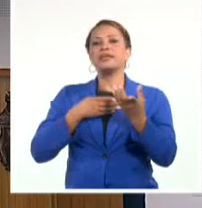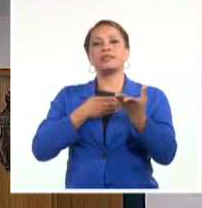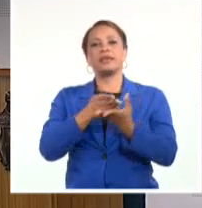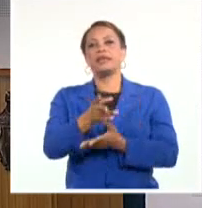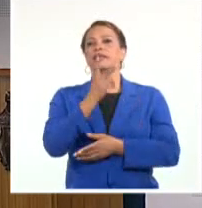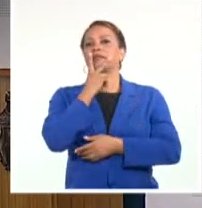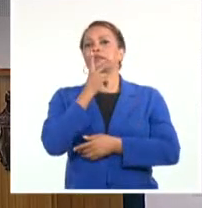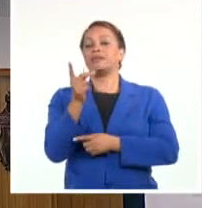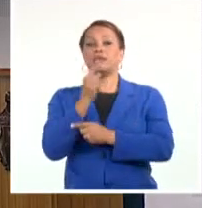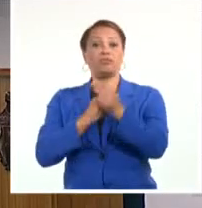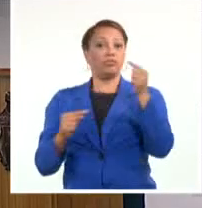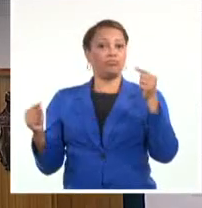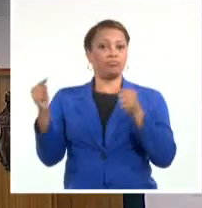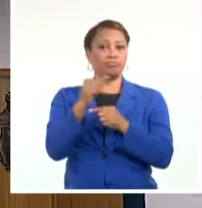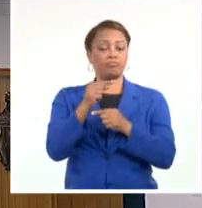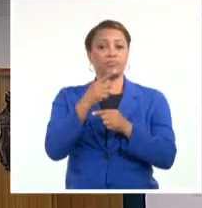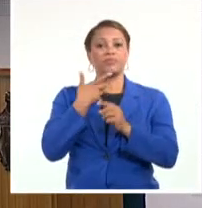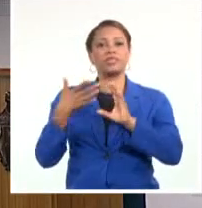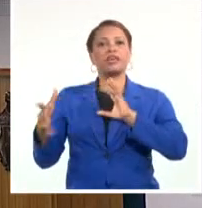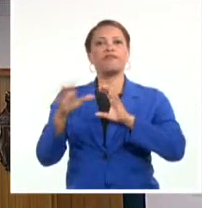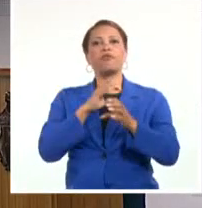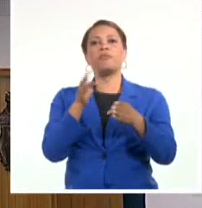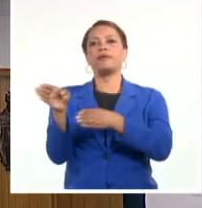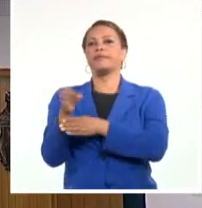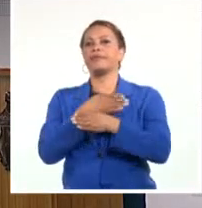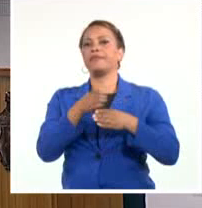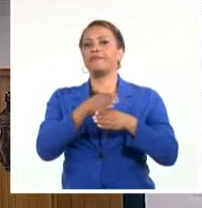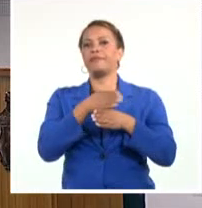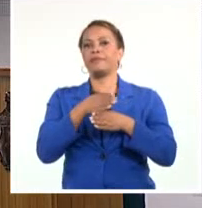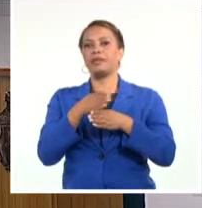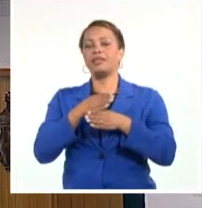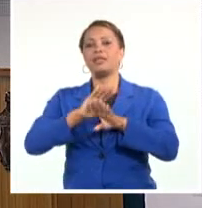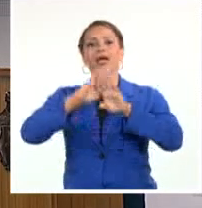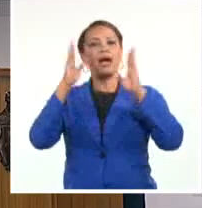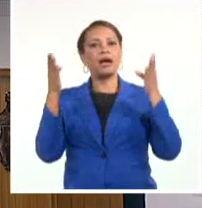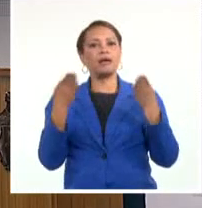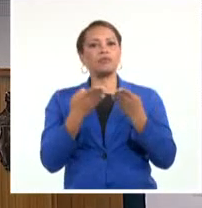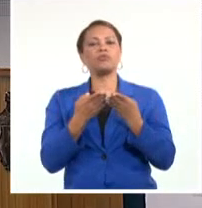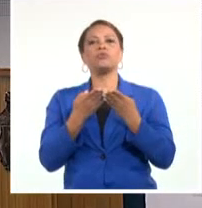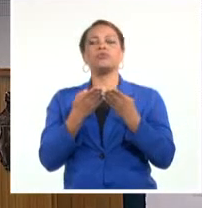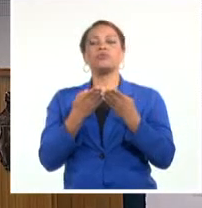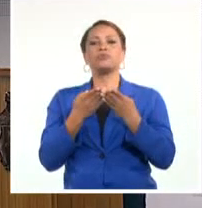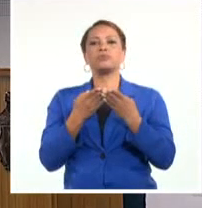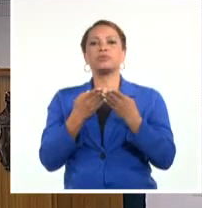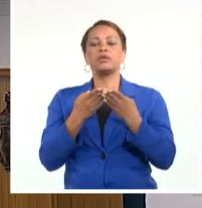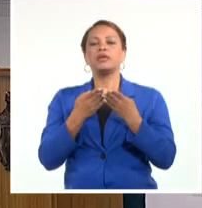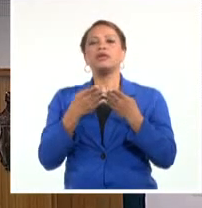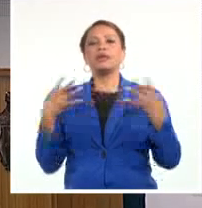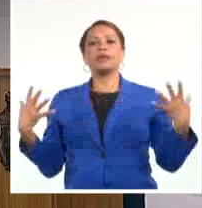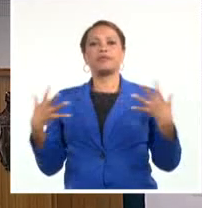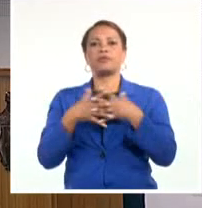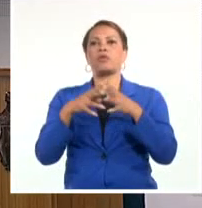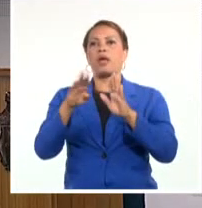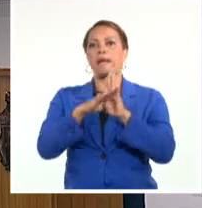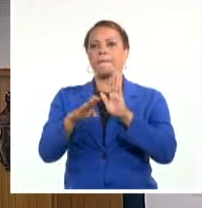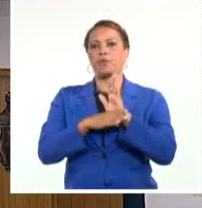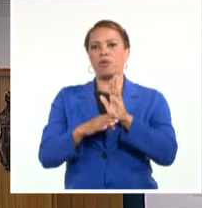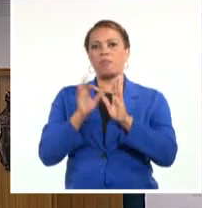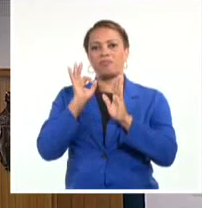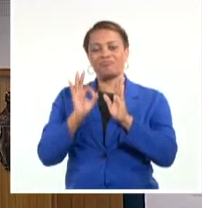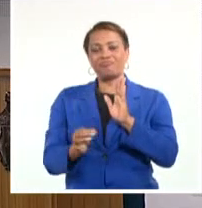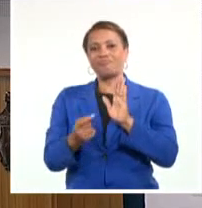con prioridad y de manera diferenciada todo lo relacionado con este programa, tal y como